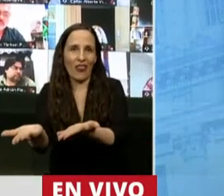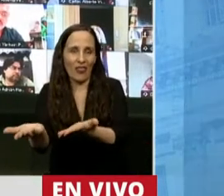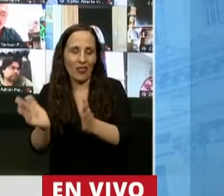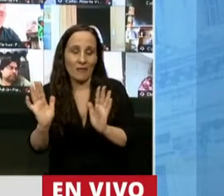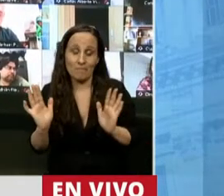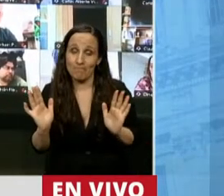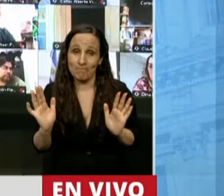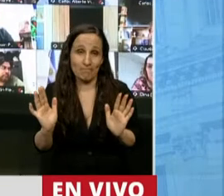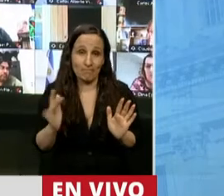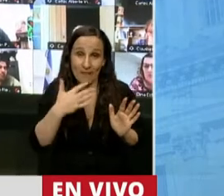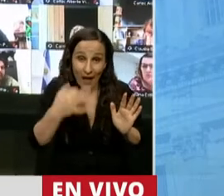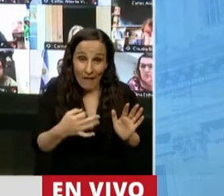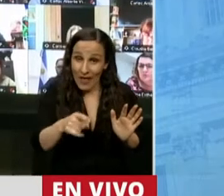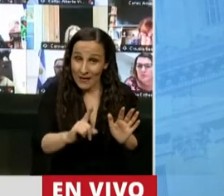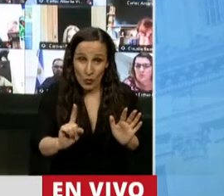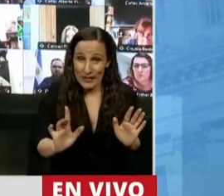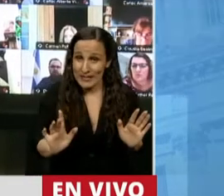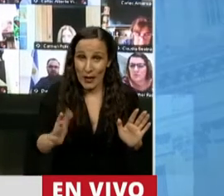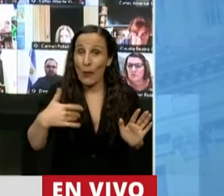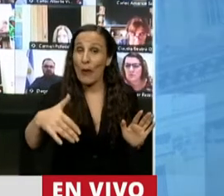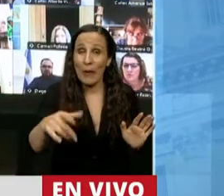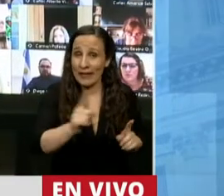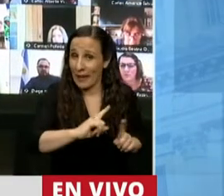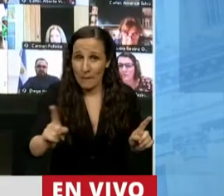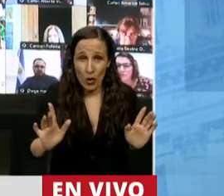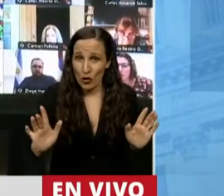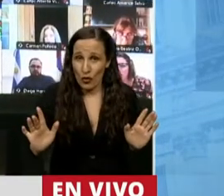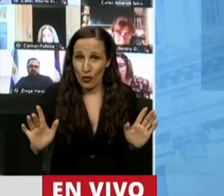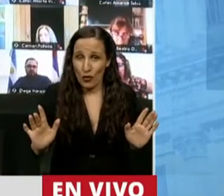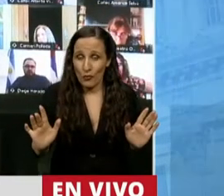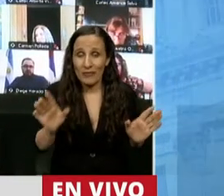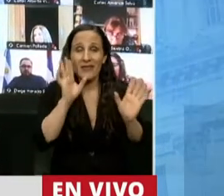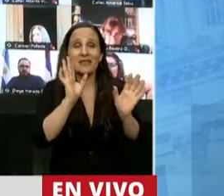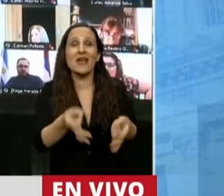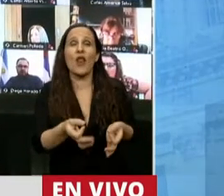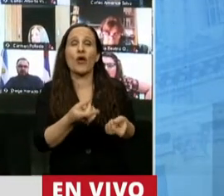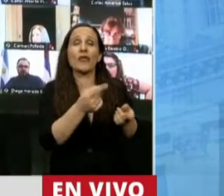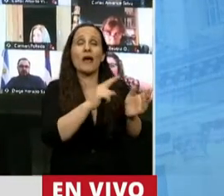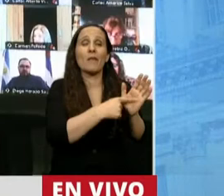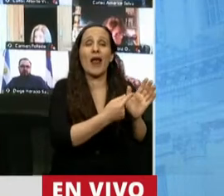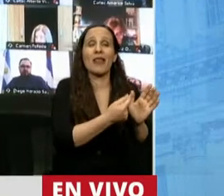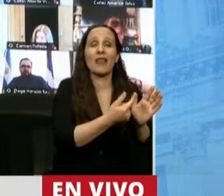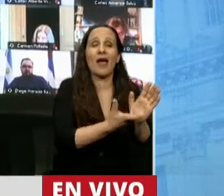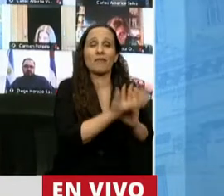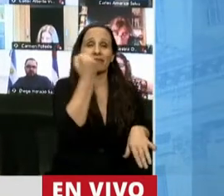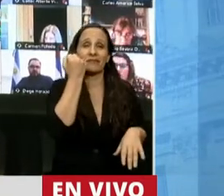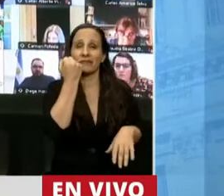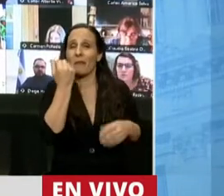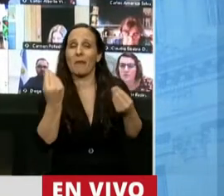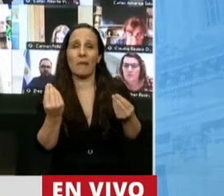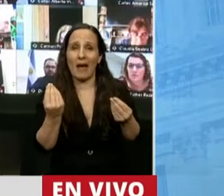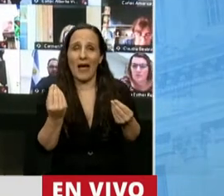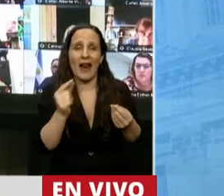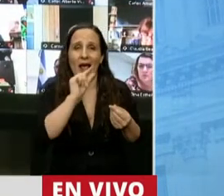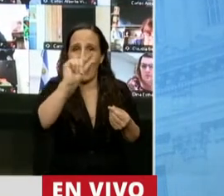La verdad es que no fue así, no es así ni será así. Está claro que los fondos que se le quitan a la Ciudad de Buenos Aires no son